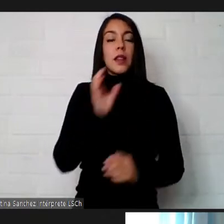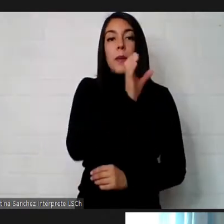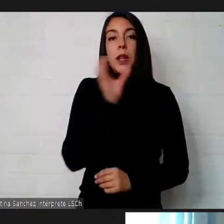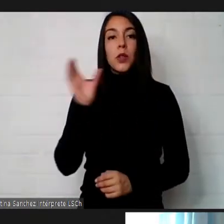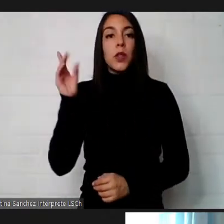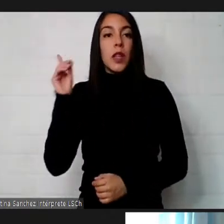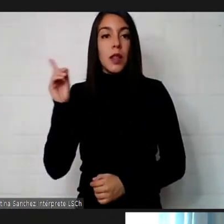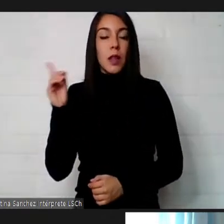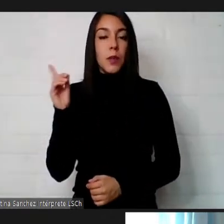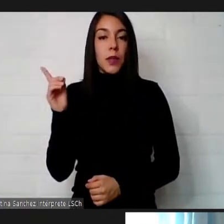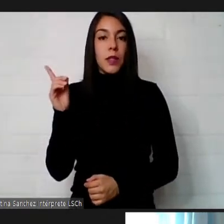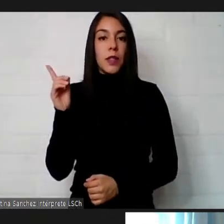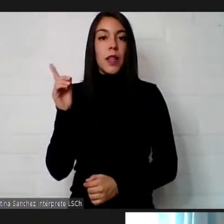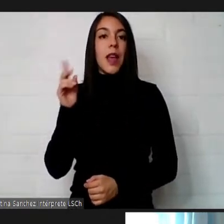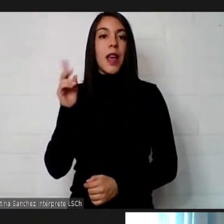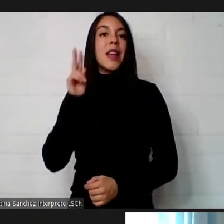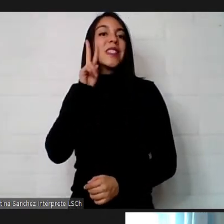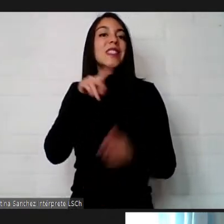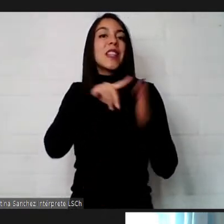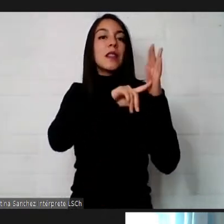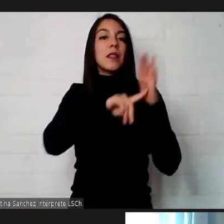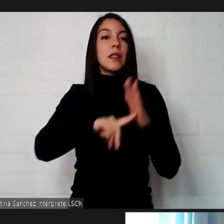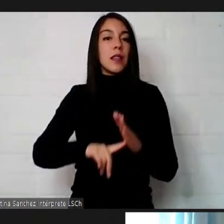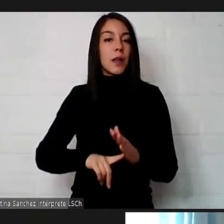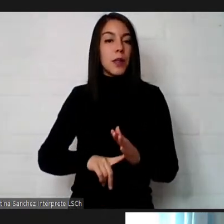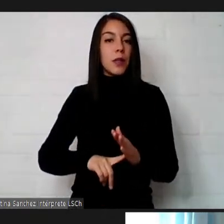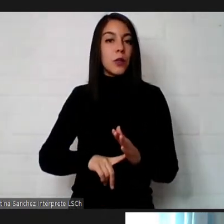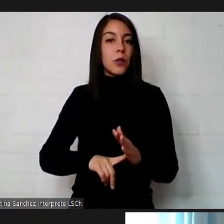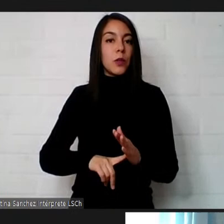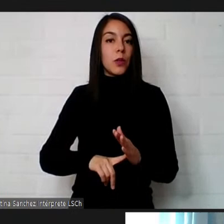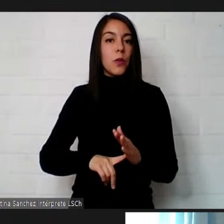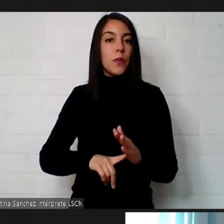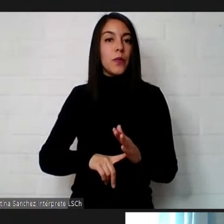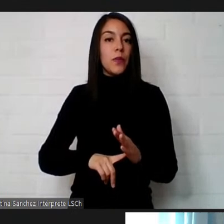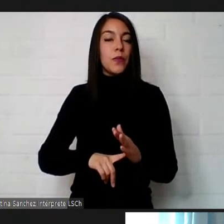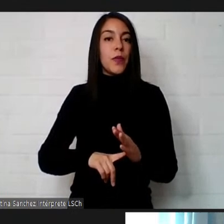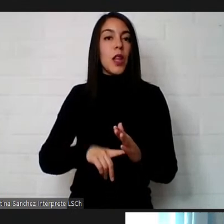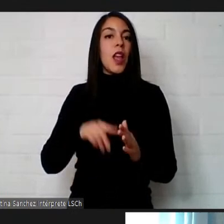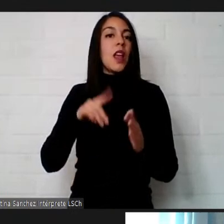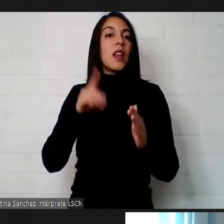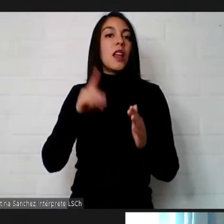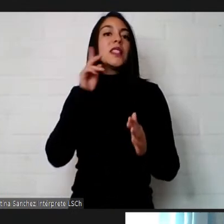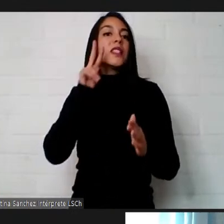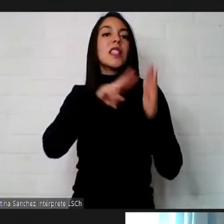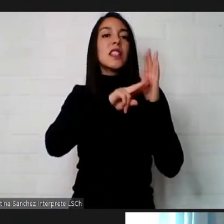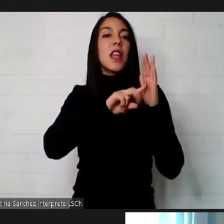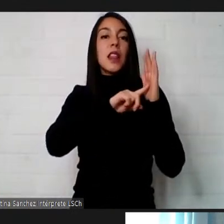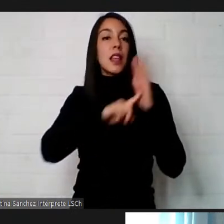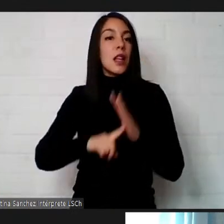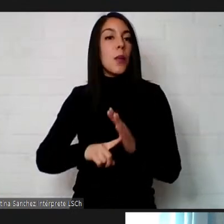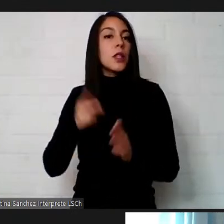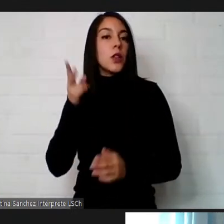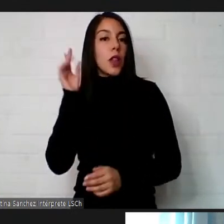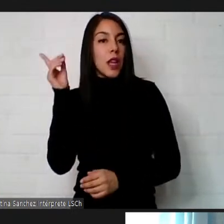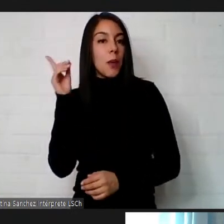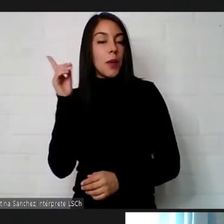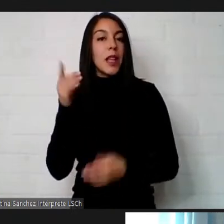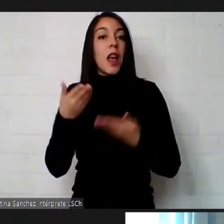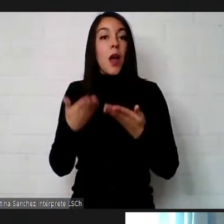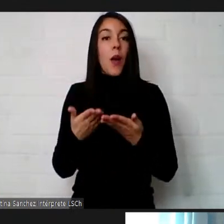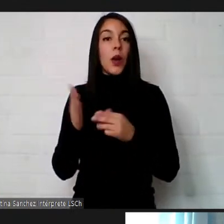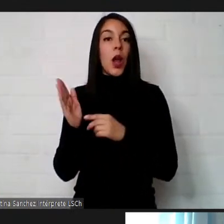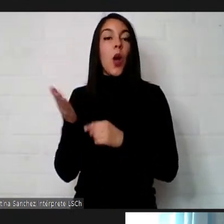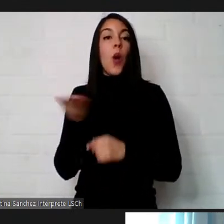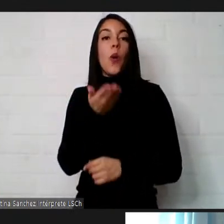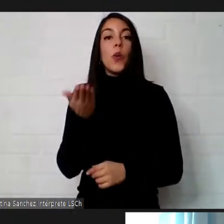discapacidad, sin discriminación alguna por motivos propiamente de la discapacidad. A continuación, dejo con ustedes a